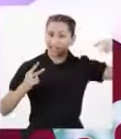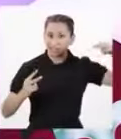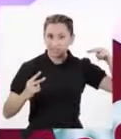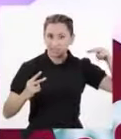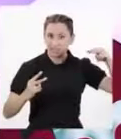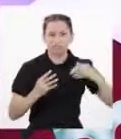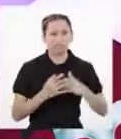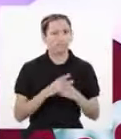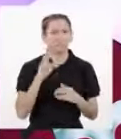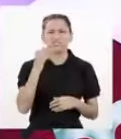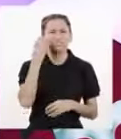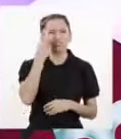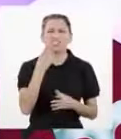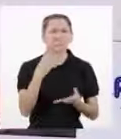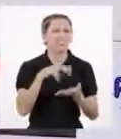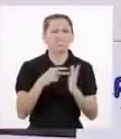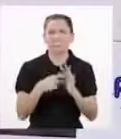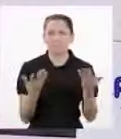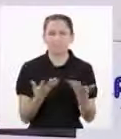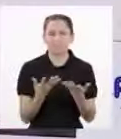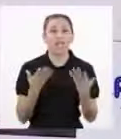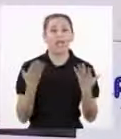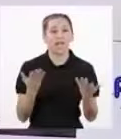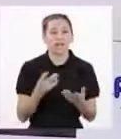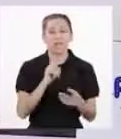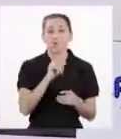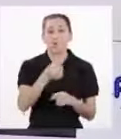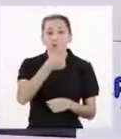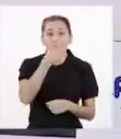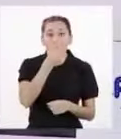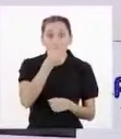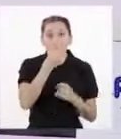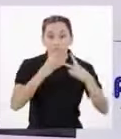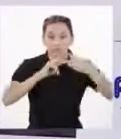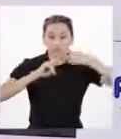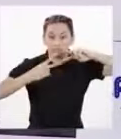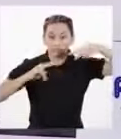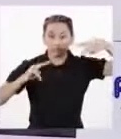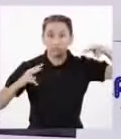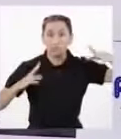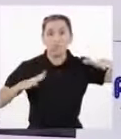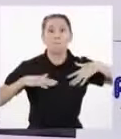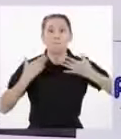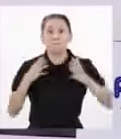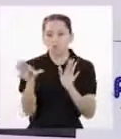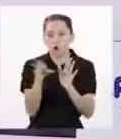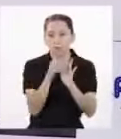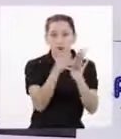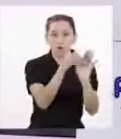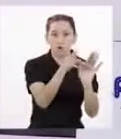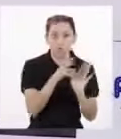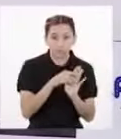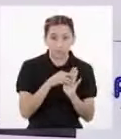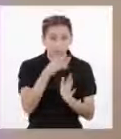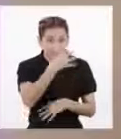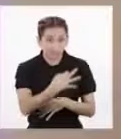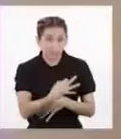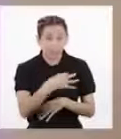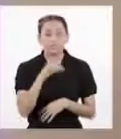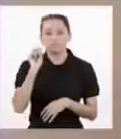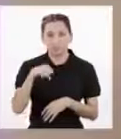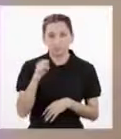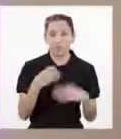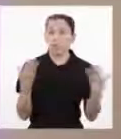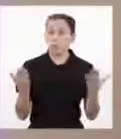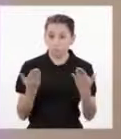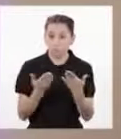Ah, eso no entiendo a se refieren A que nuestro código genético tiene la capacidad de copiarse a sí mismo ¿No es así? Es